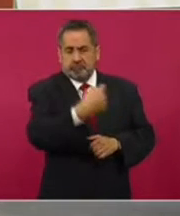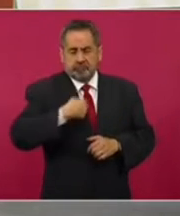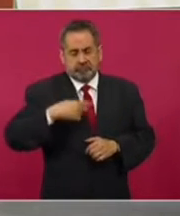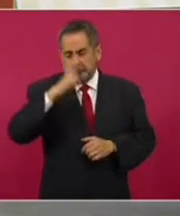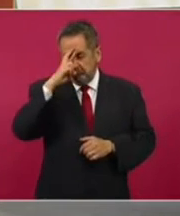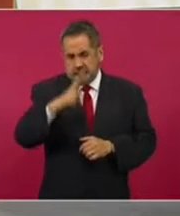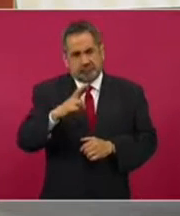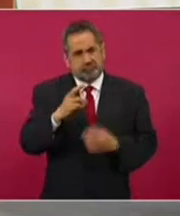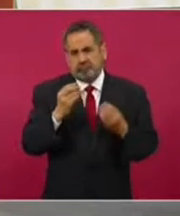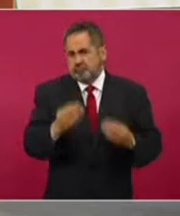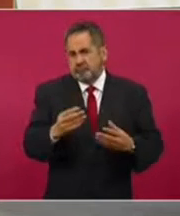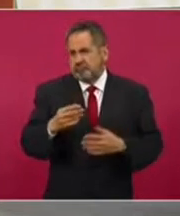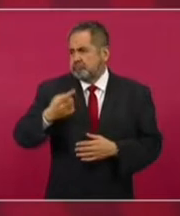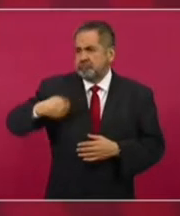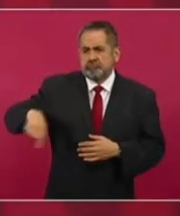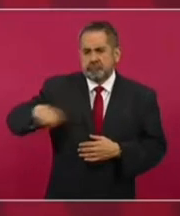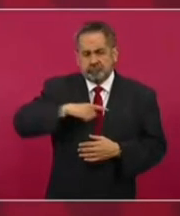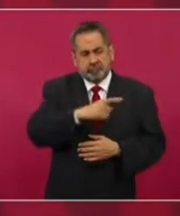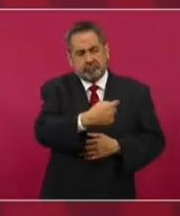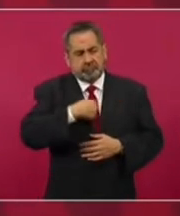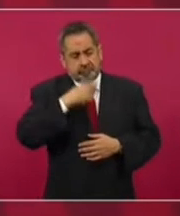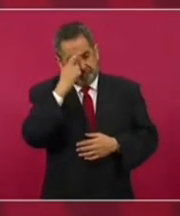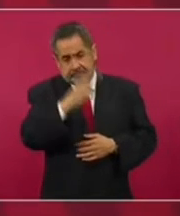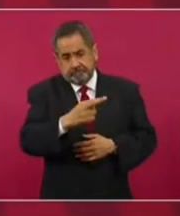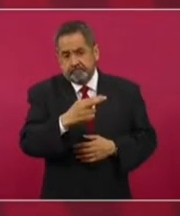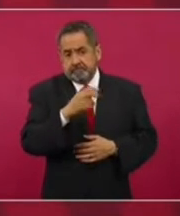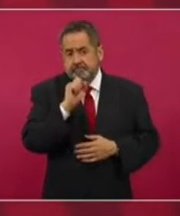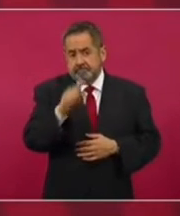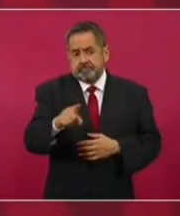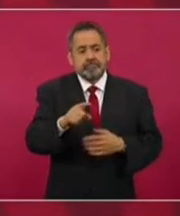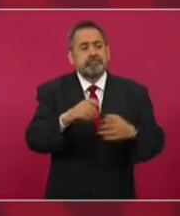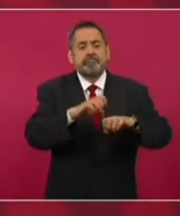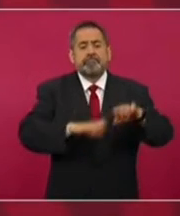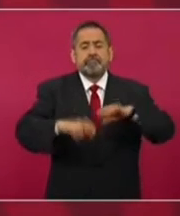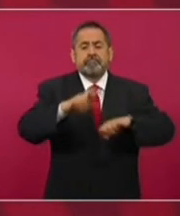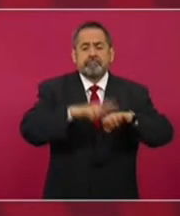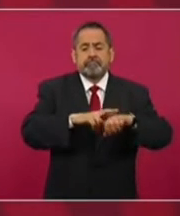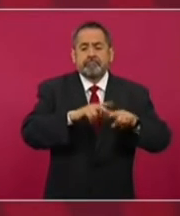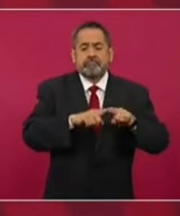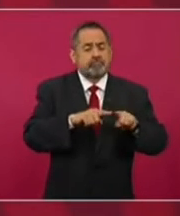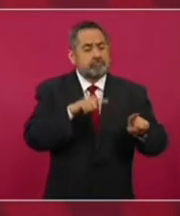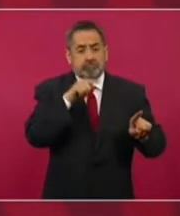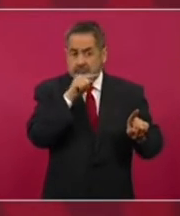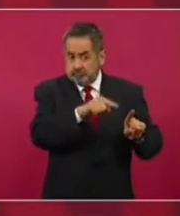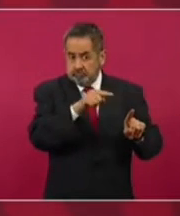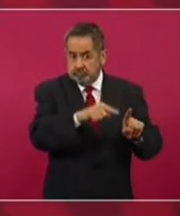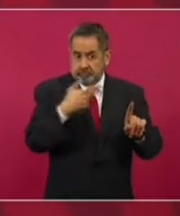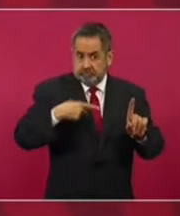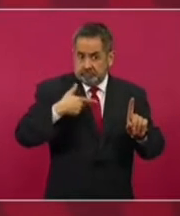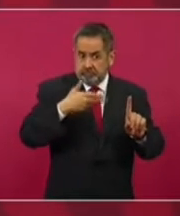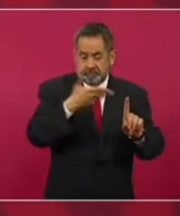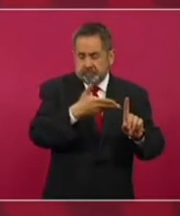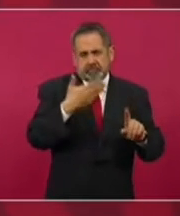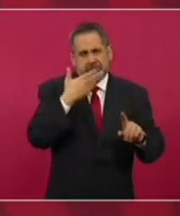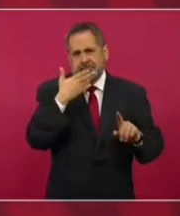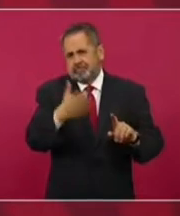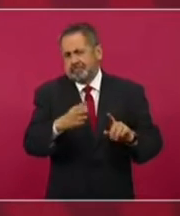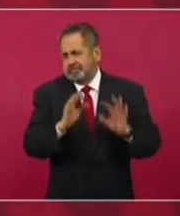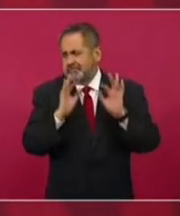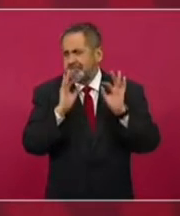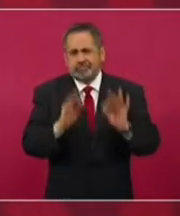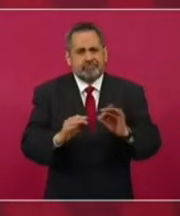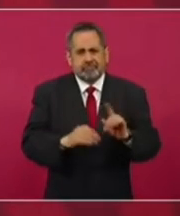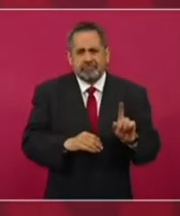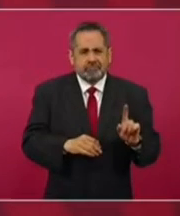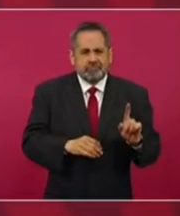Y el embajador ha resultado un agente